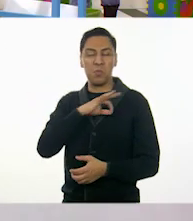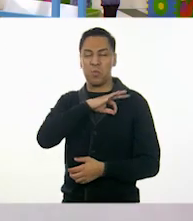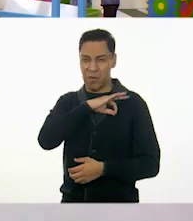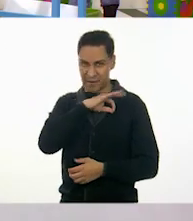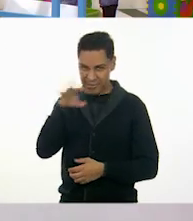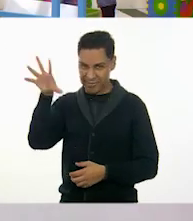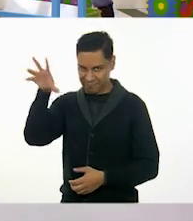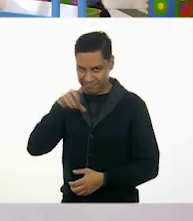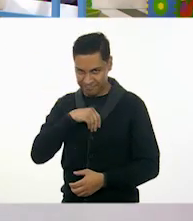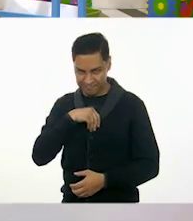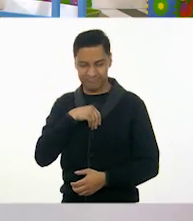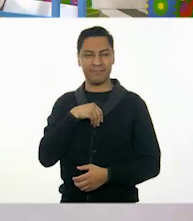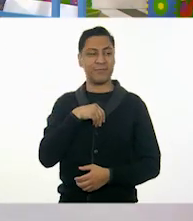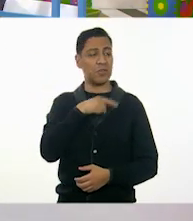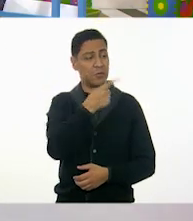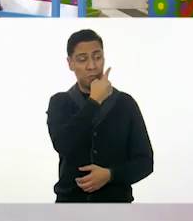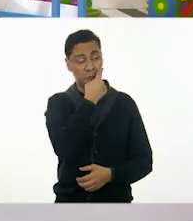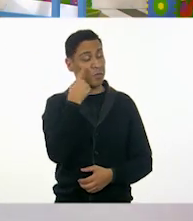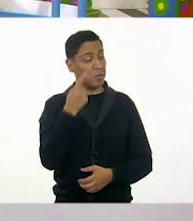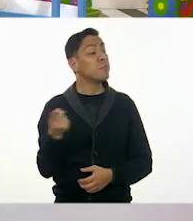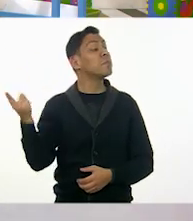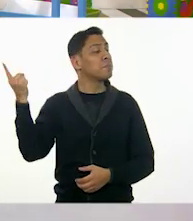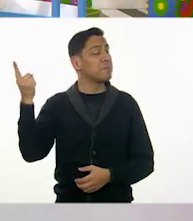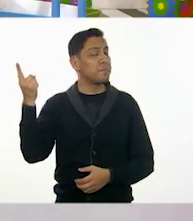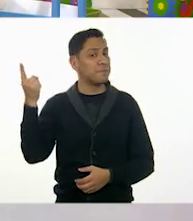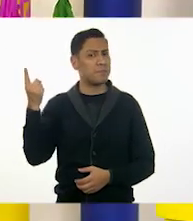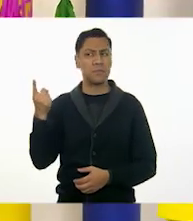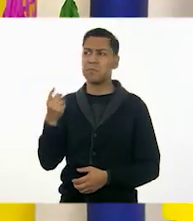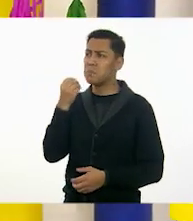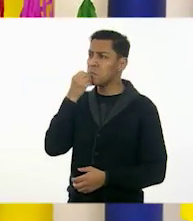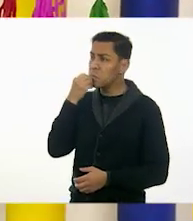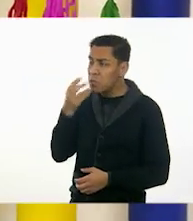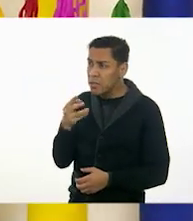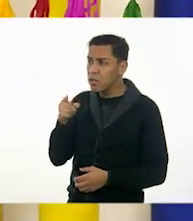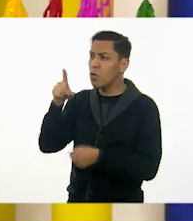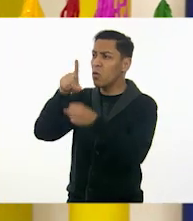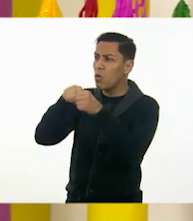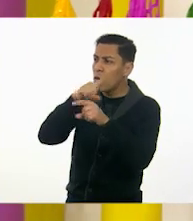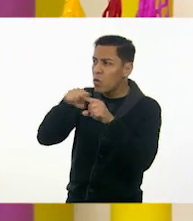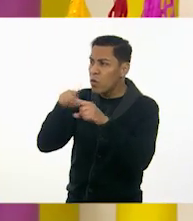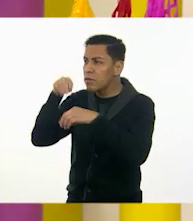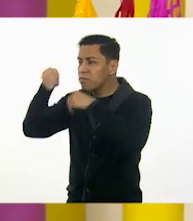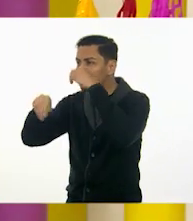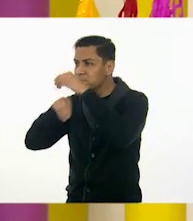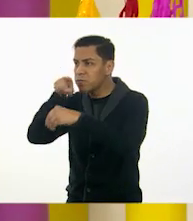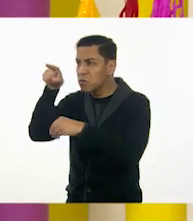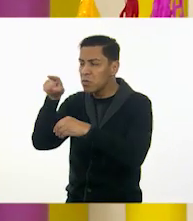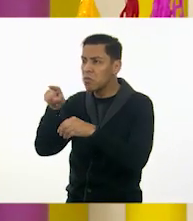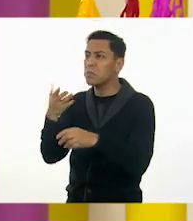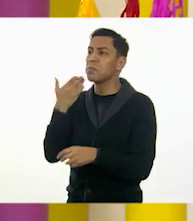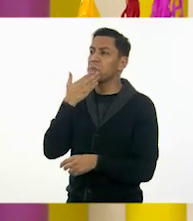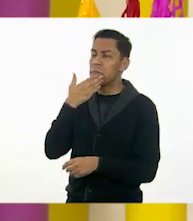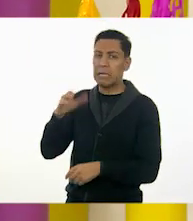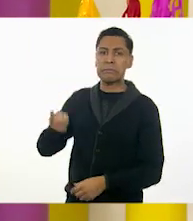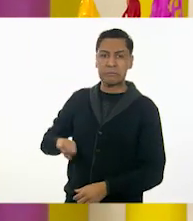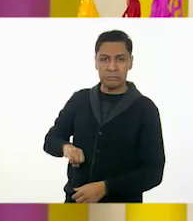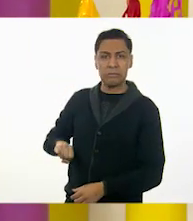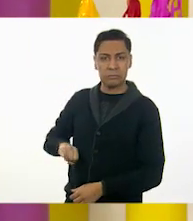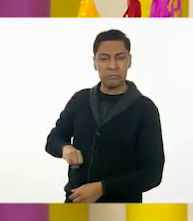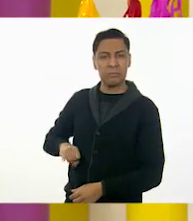Listo. ¿Cómo ves? Muy bella. Mira, me gustaron mucho los colores que metiste ahí. Sí. Muy interesante.